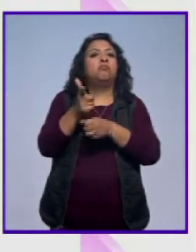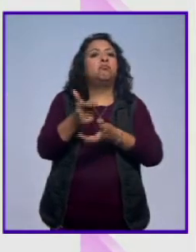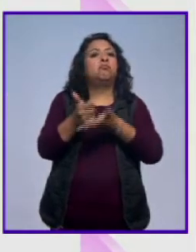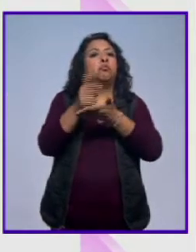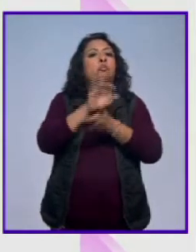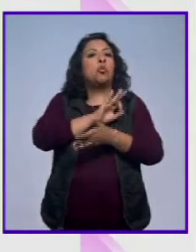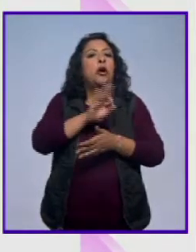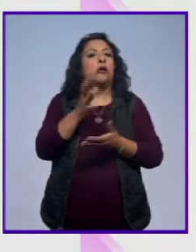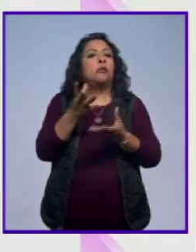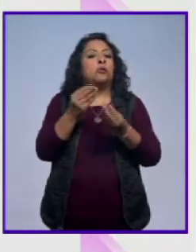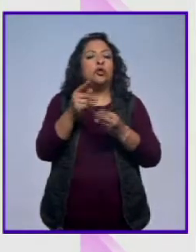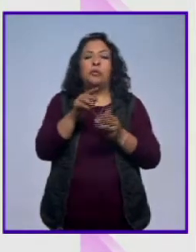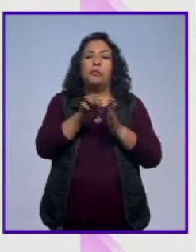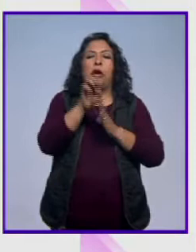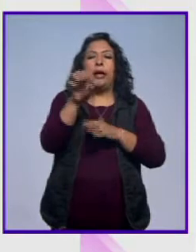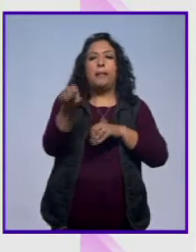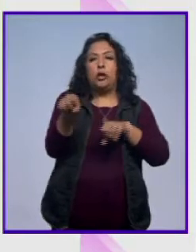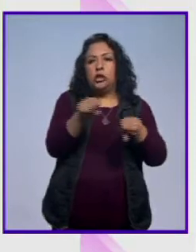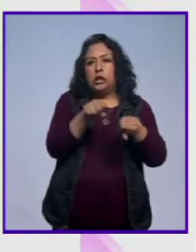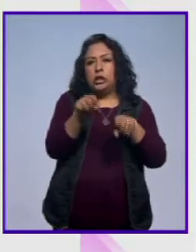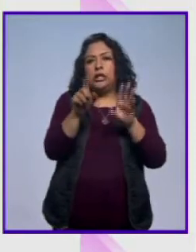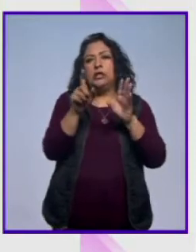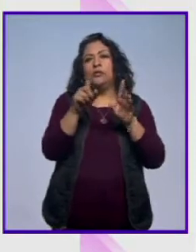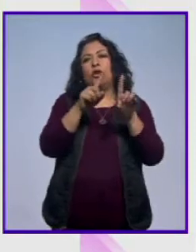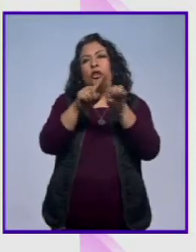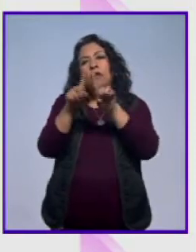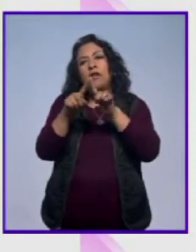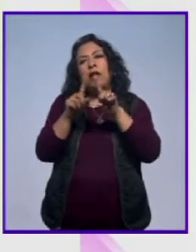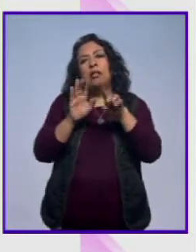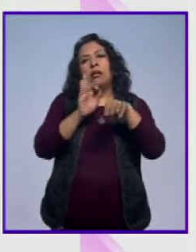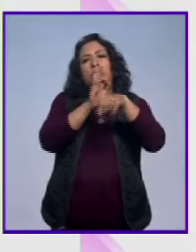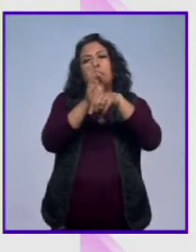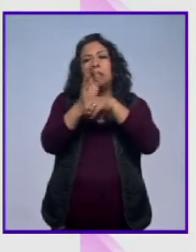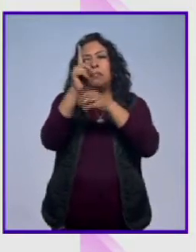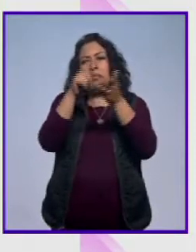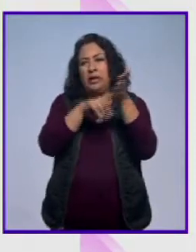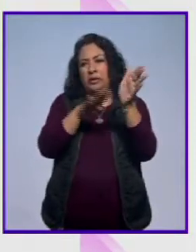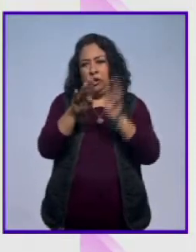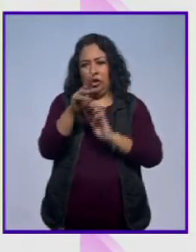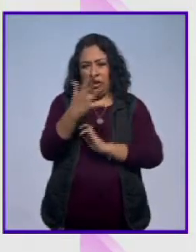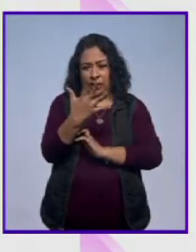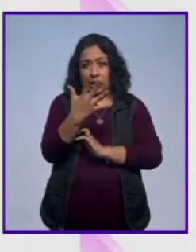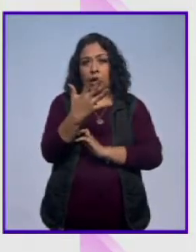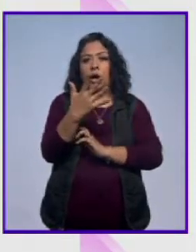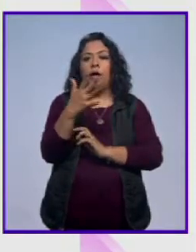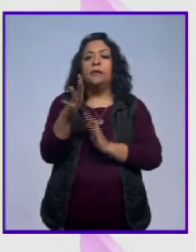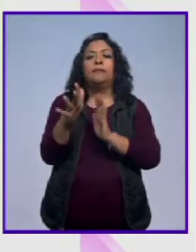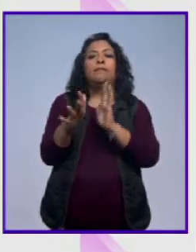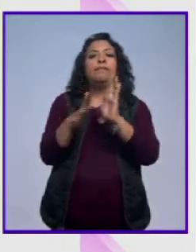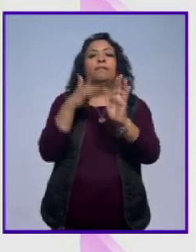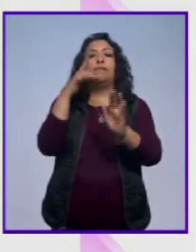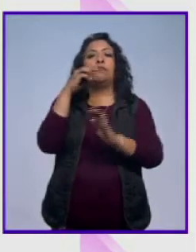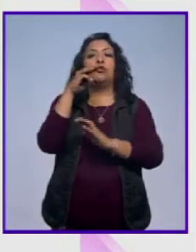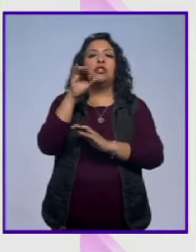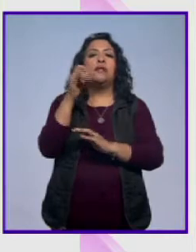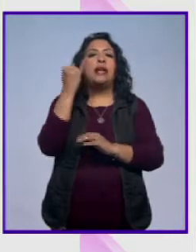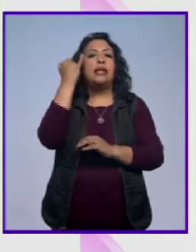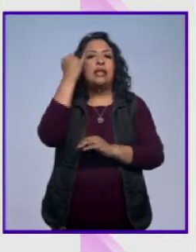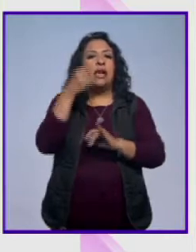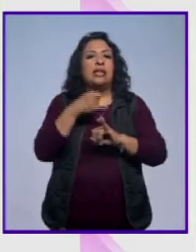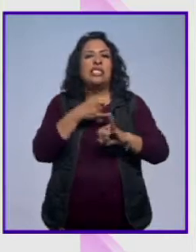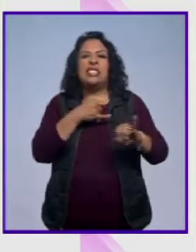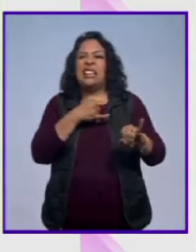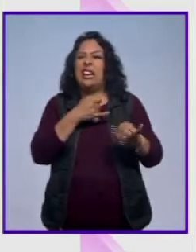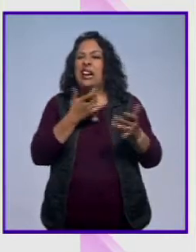ejemplo del temblor y de otros movimientos del 85, le da a Monsiváis una idea de la izquierda